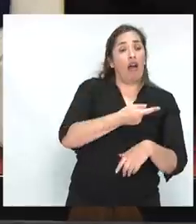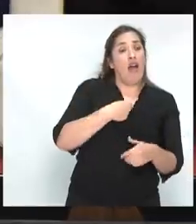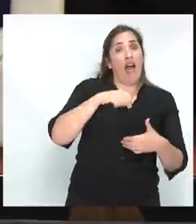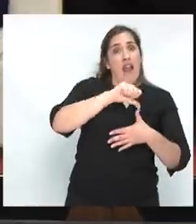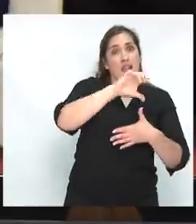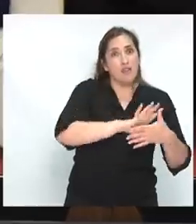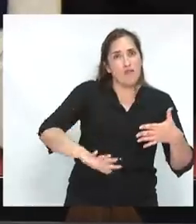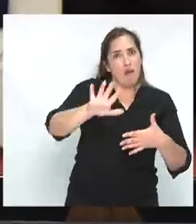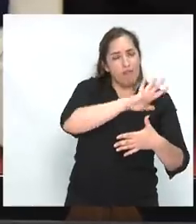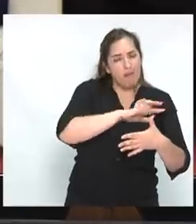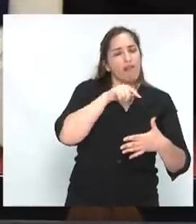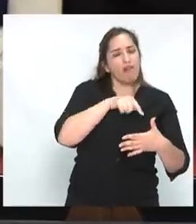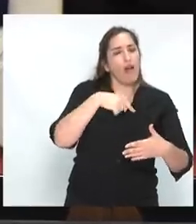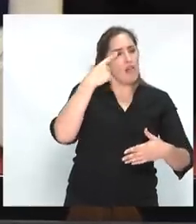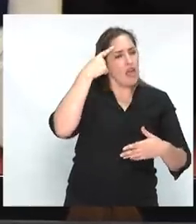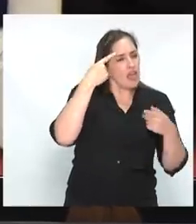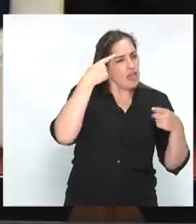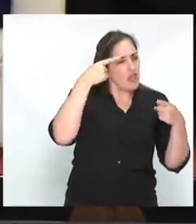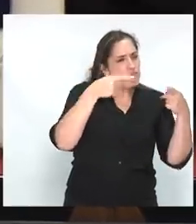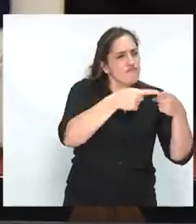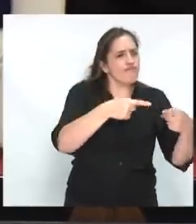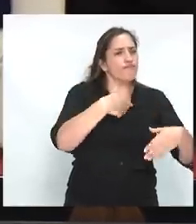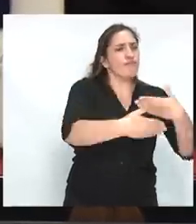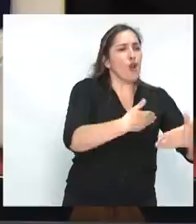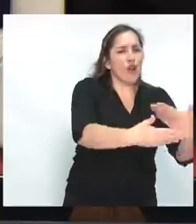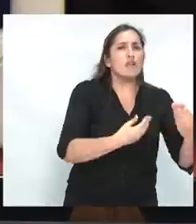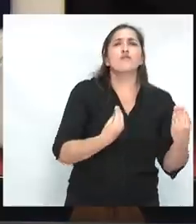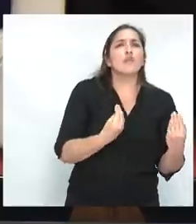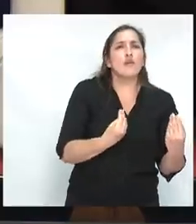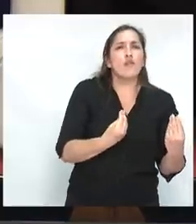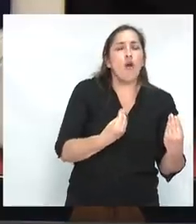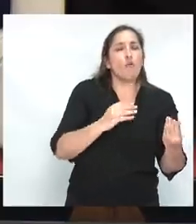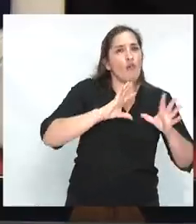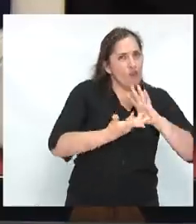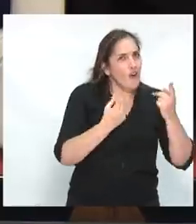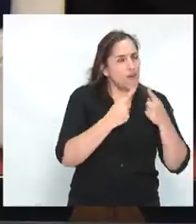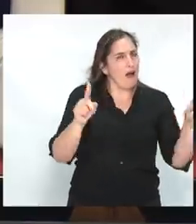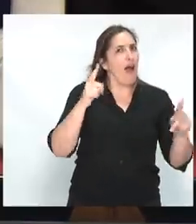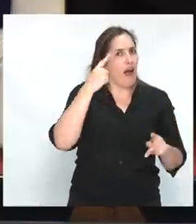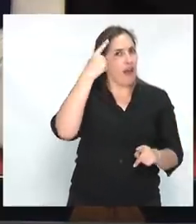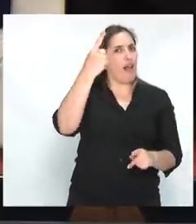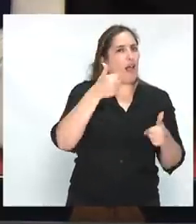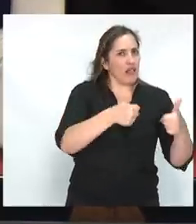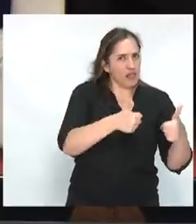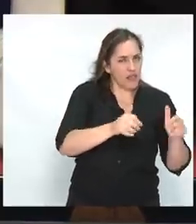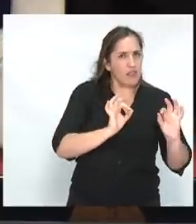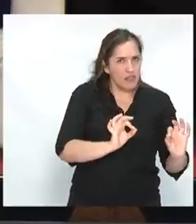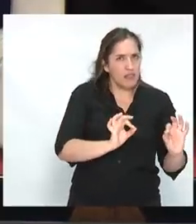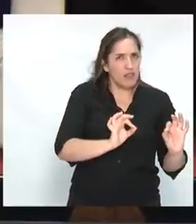latinoamericano ha abordado este tema de una manera muy creativa. El respeto